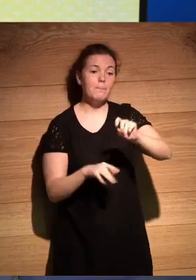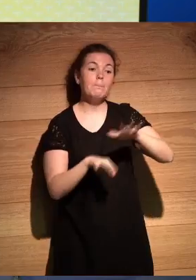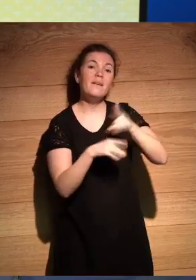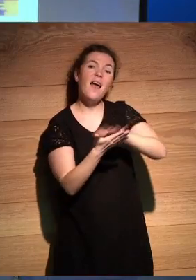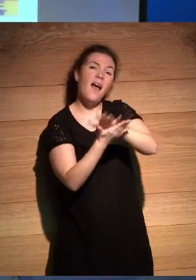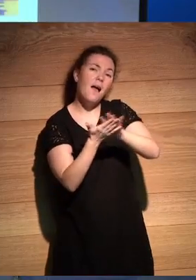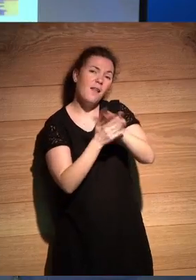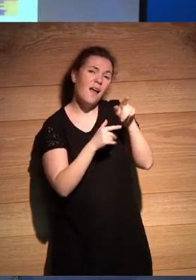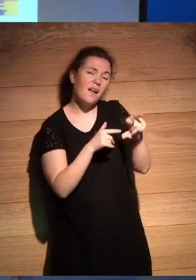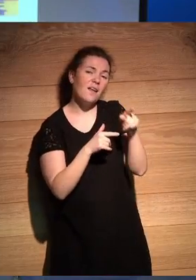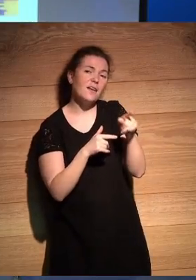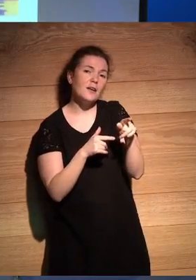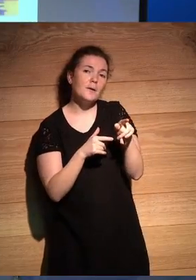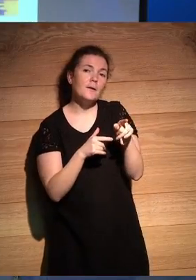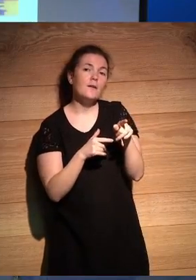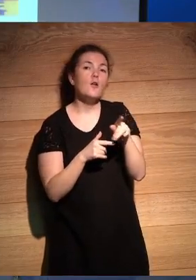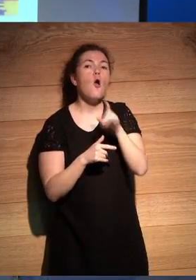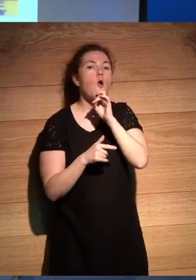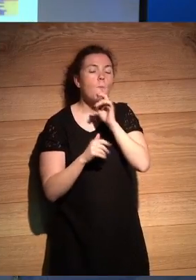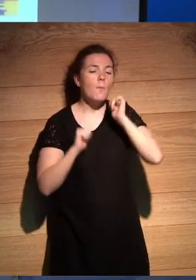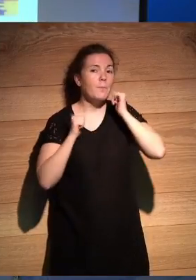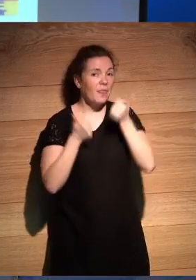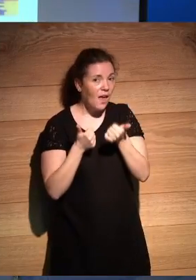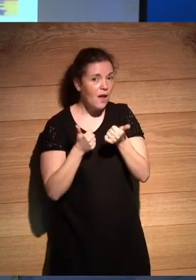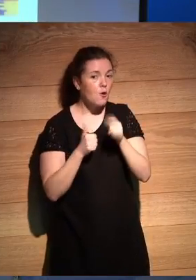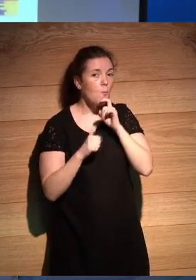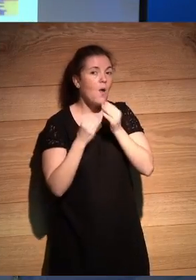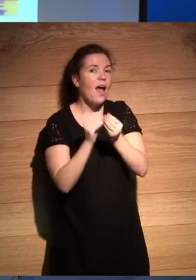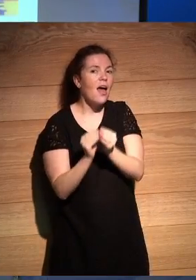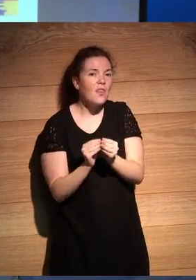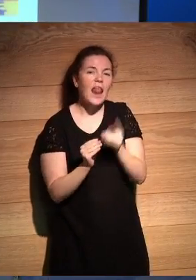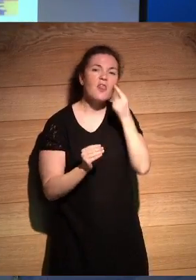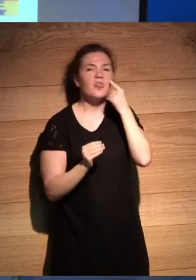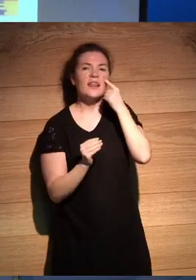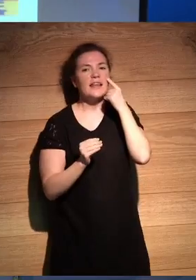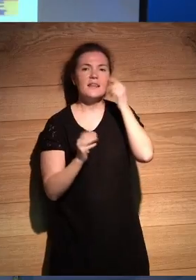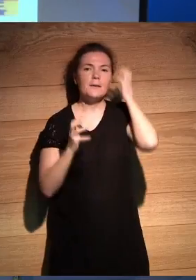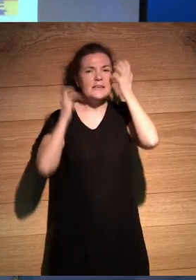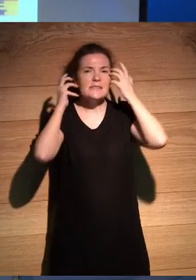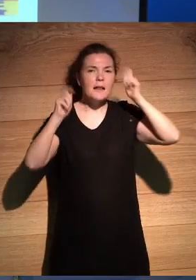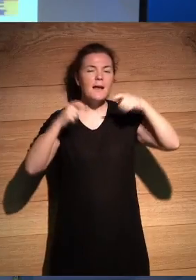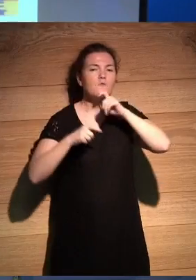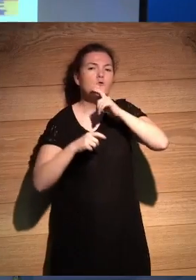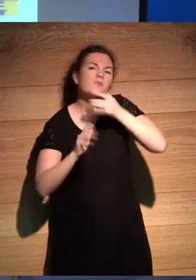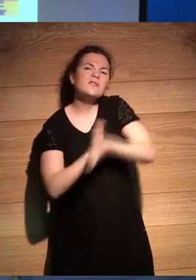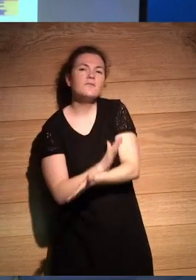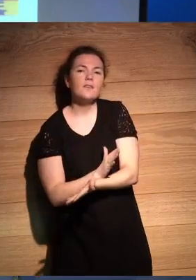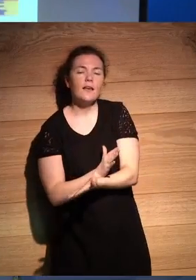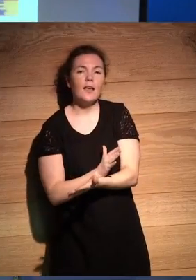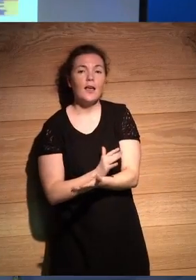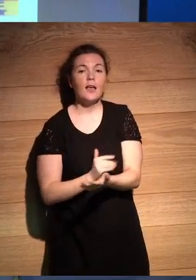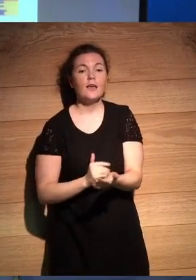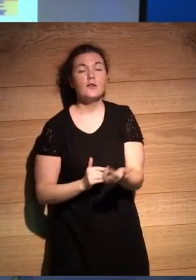de cómo construimos esto y de qué significó los detectives salvajes y de todo esto, tengo